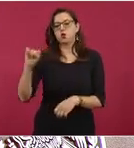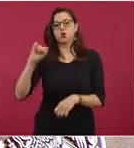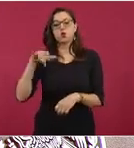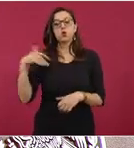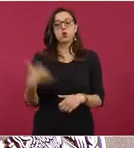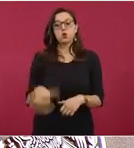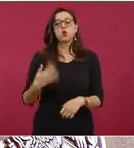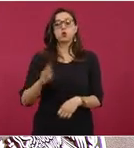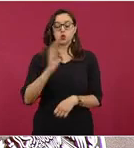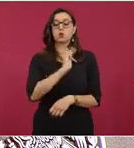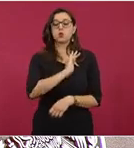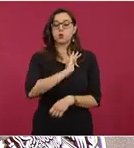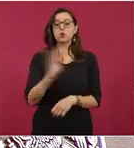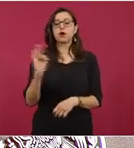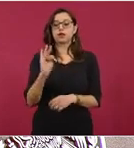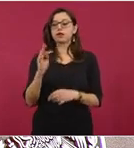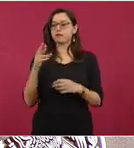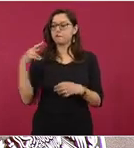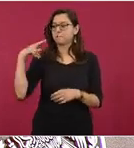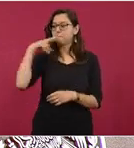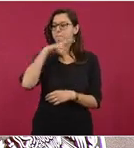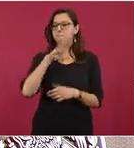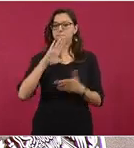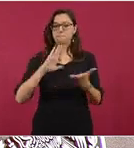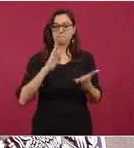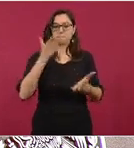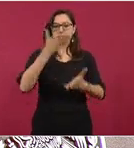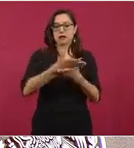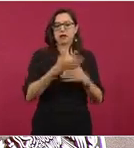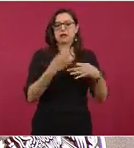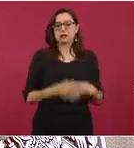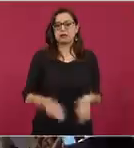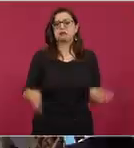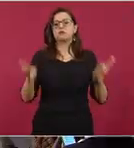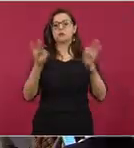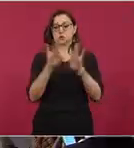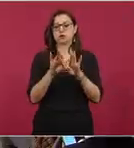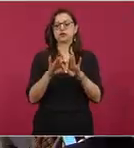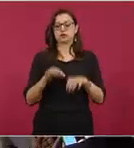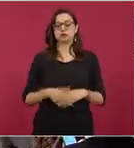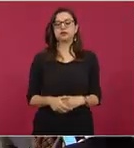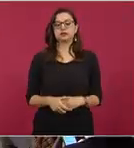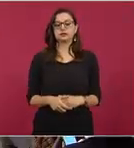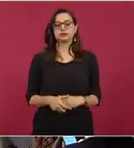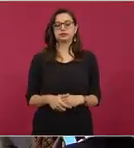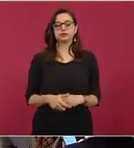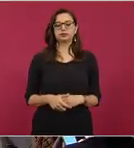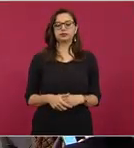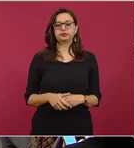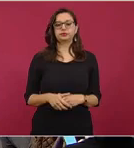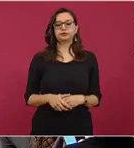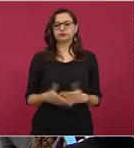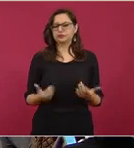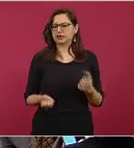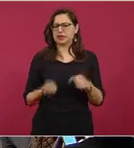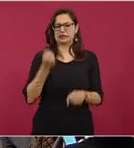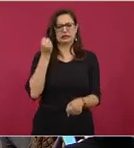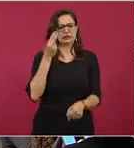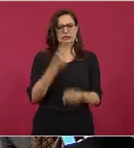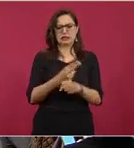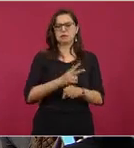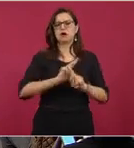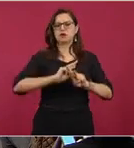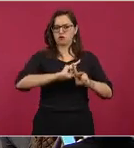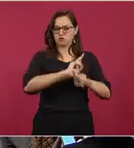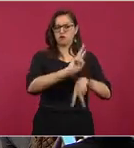coordinar una atención muy importante que tuvimos el día de ayer. A primera hora estuvimos ahí en el